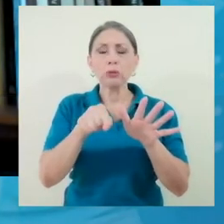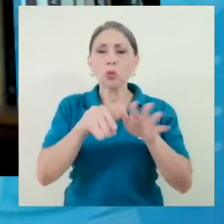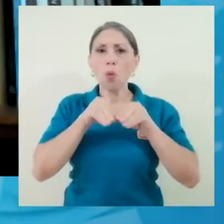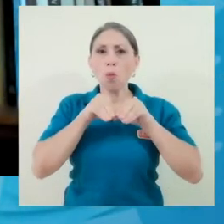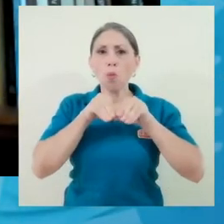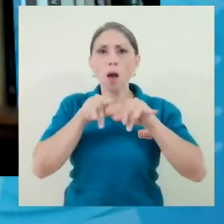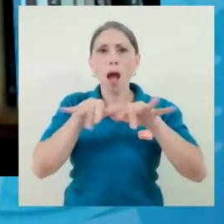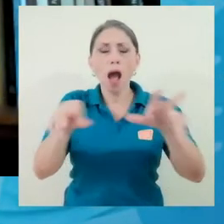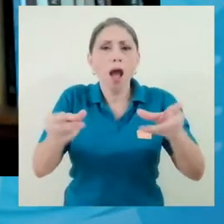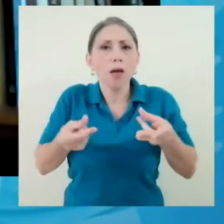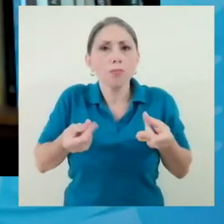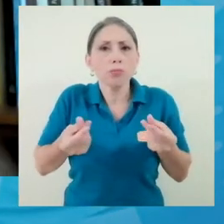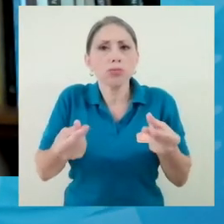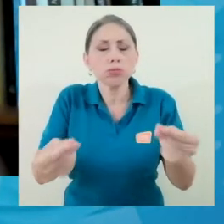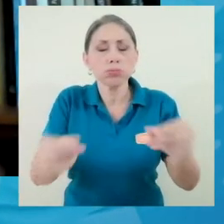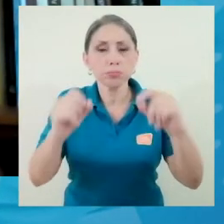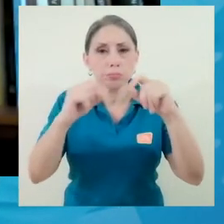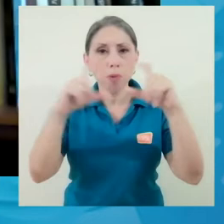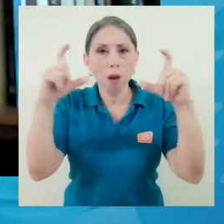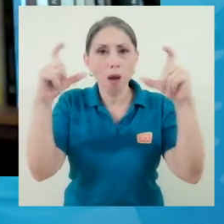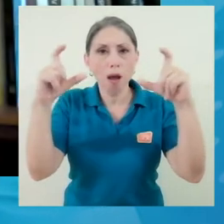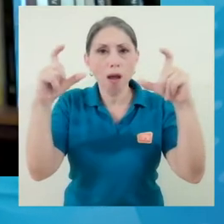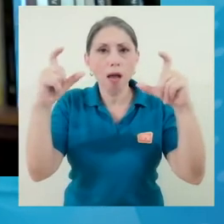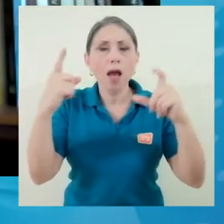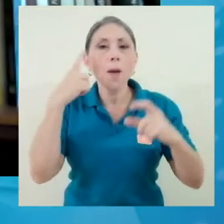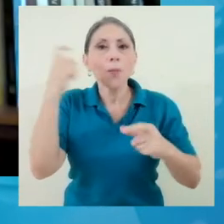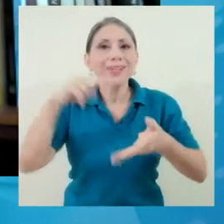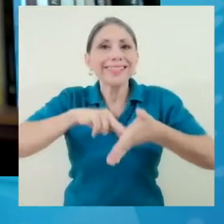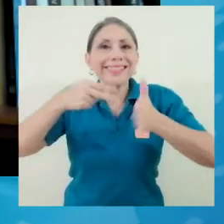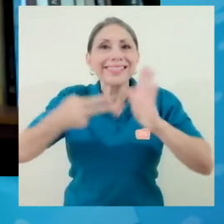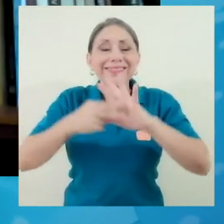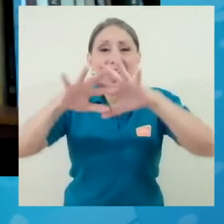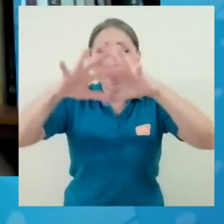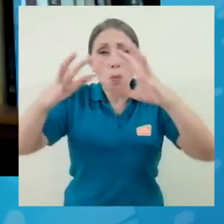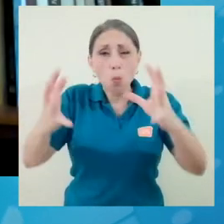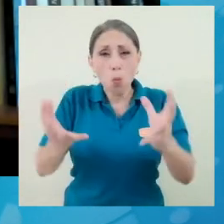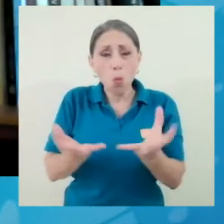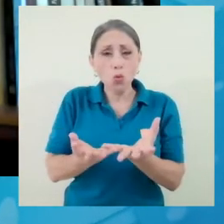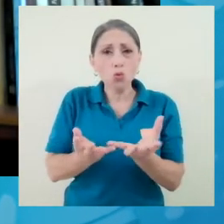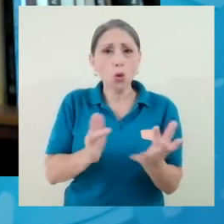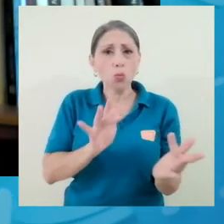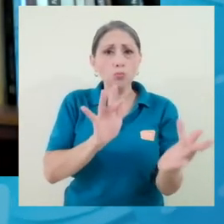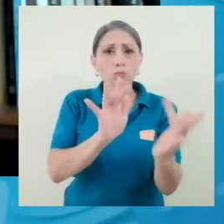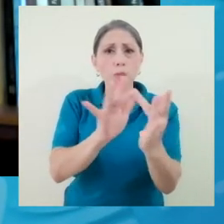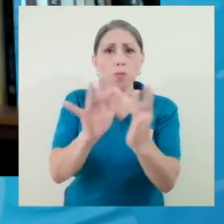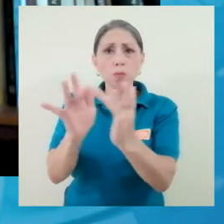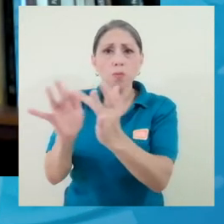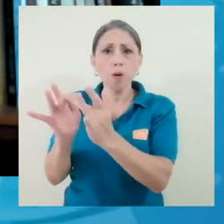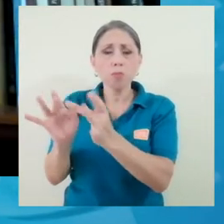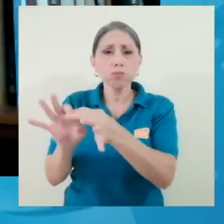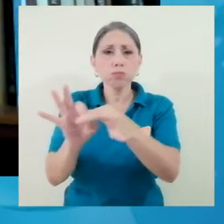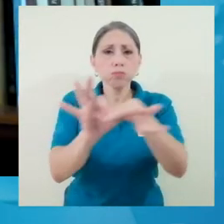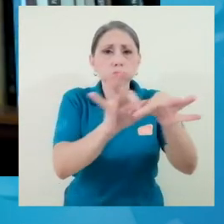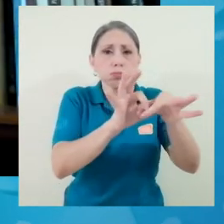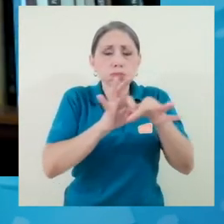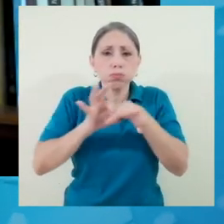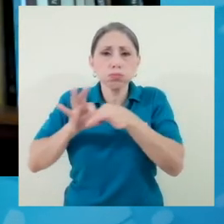propagación nos dice cuán interconectado está el mundo y cuán interconectados están los países